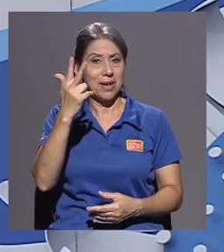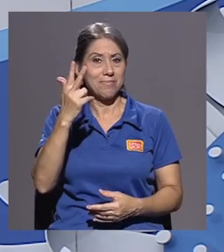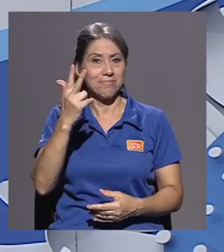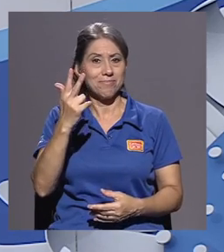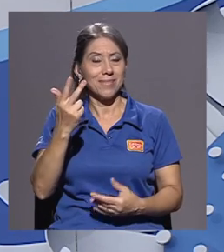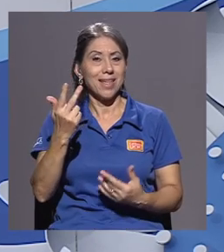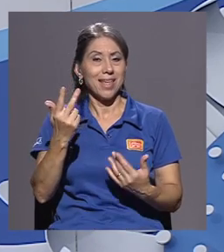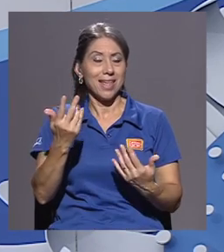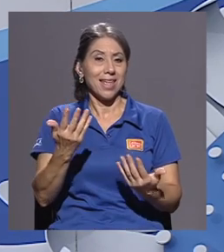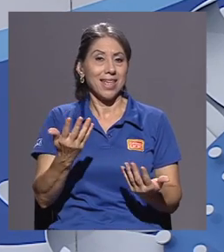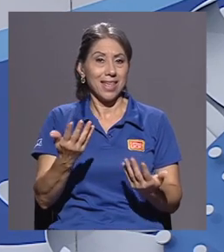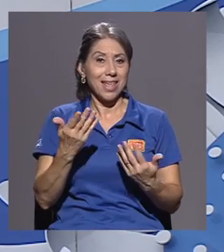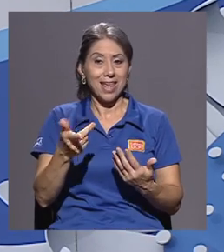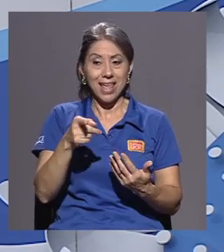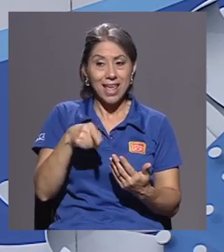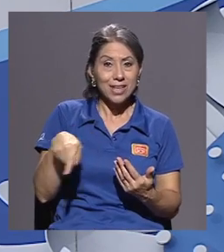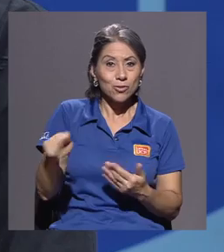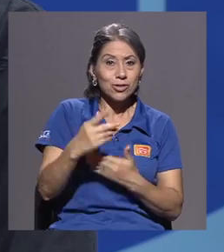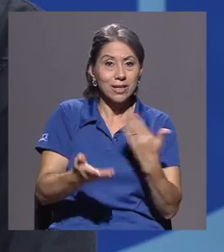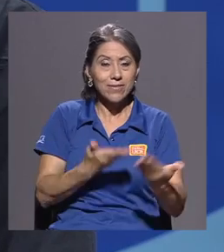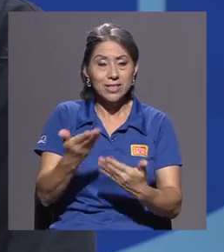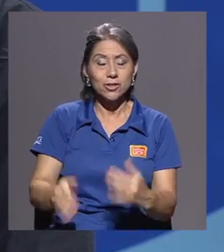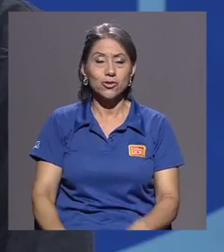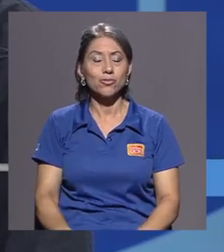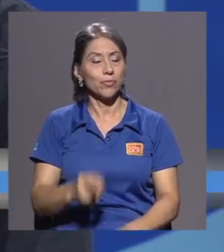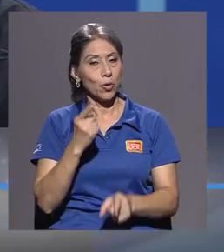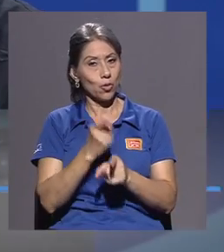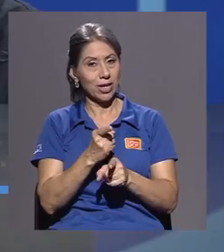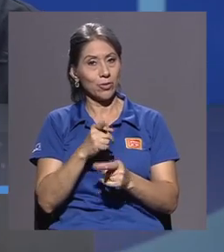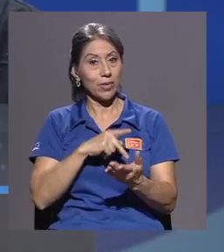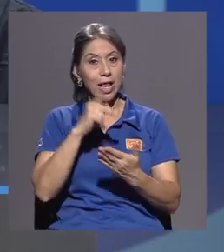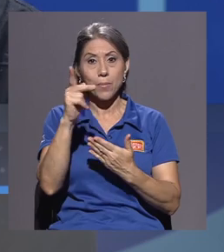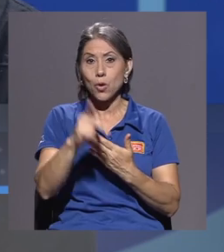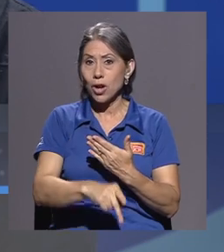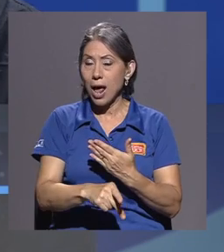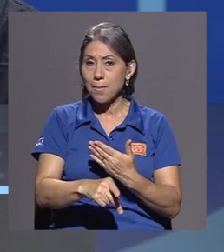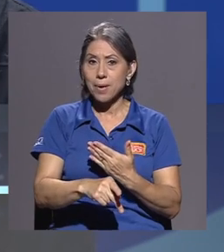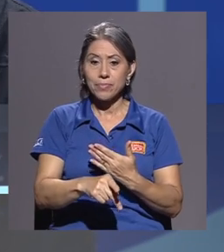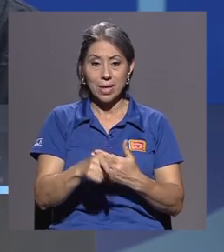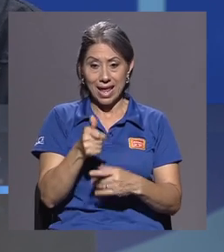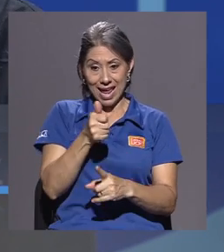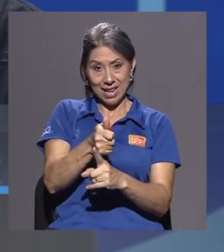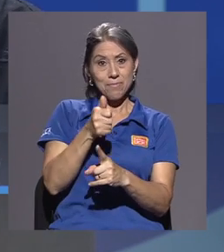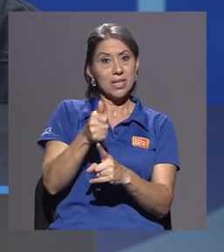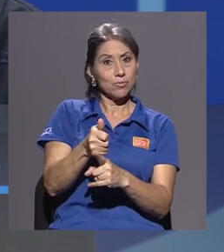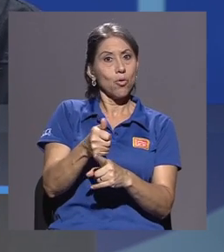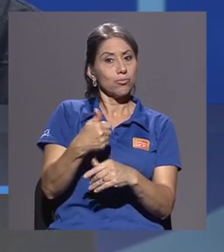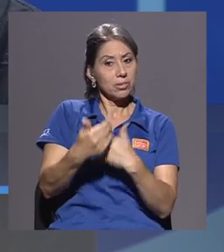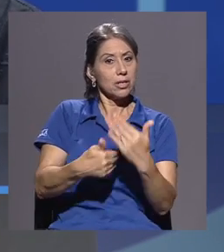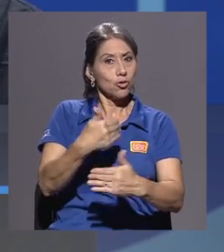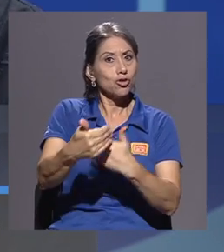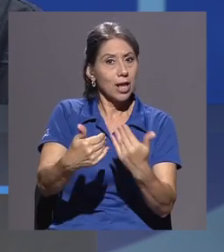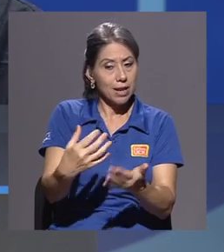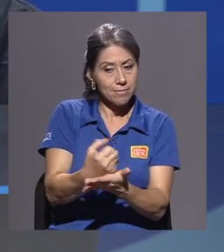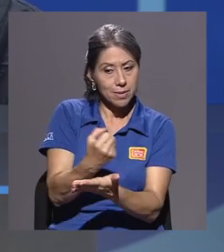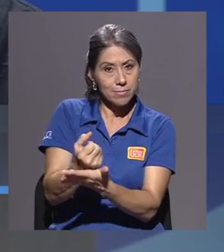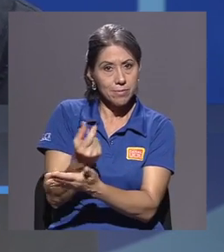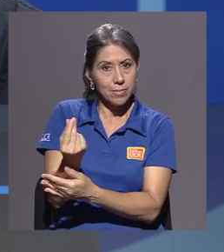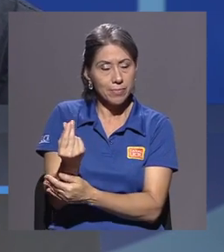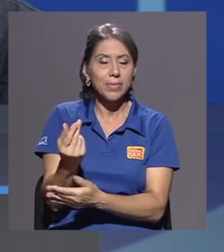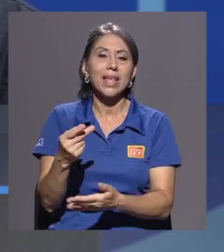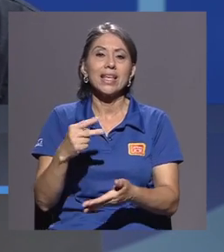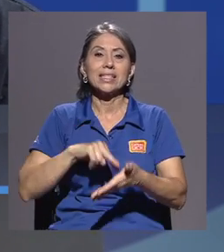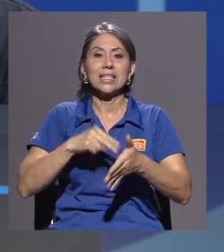generan estos servicios? Correcto. El programa es totalmente autosostenible. Esto quiere decir que las